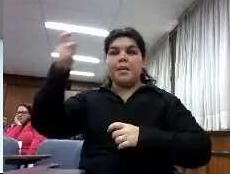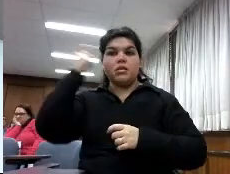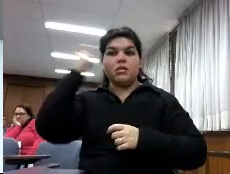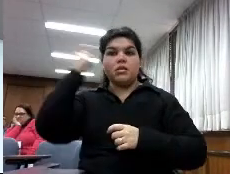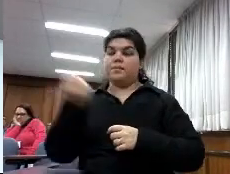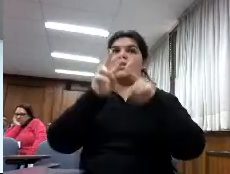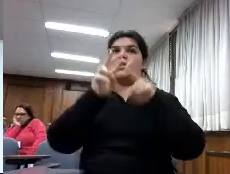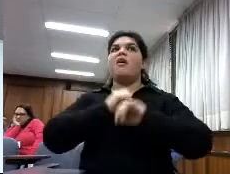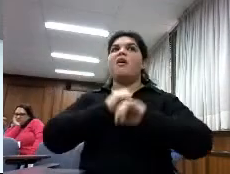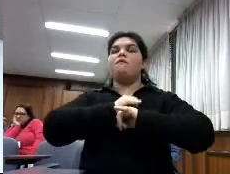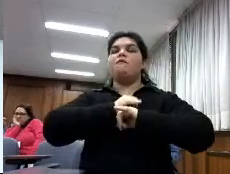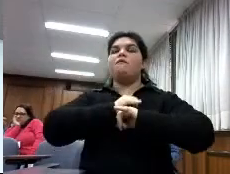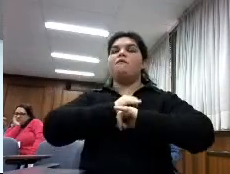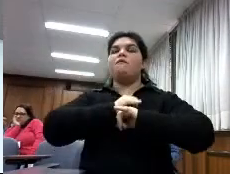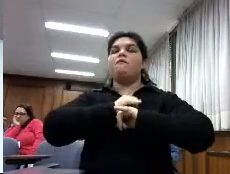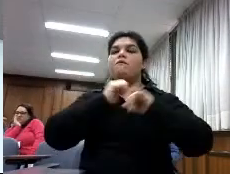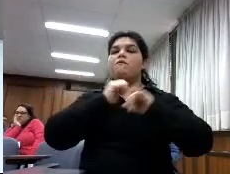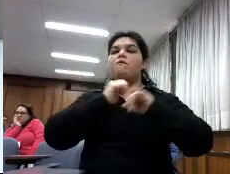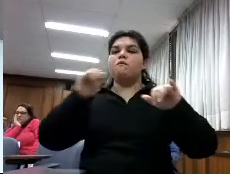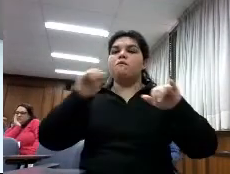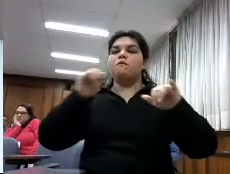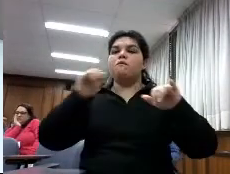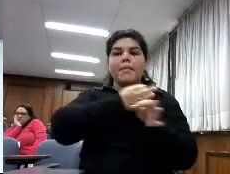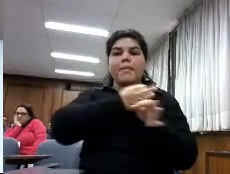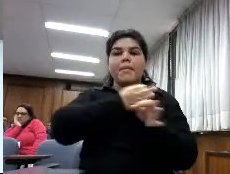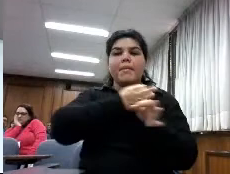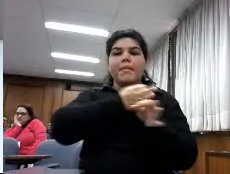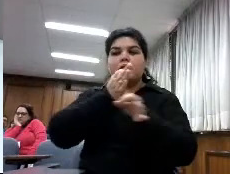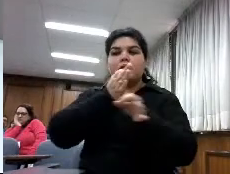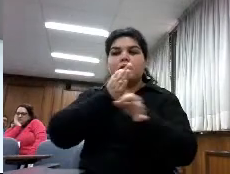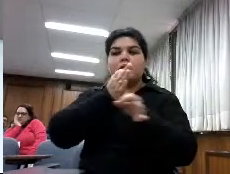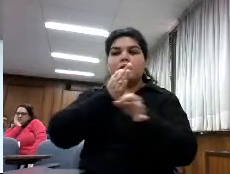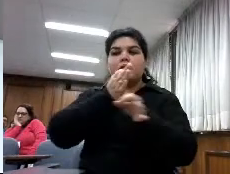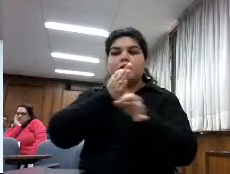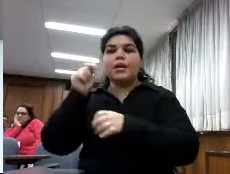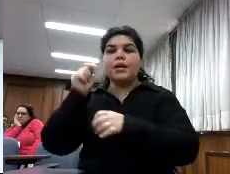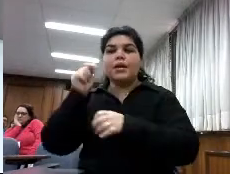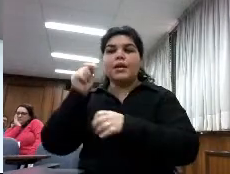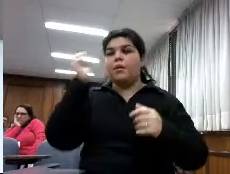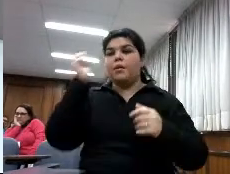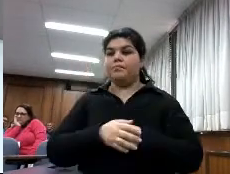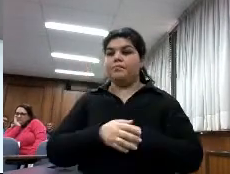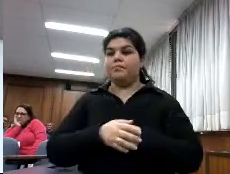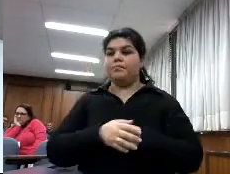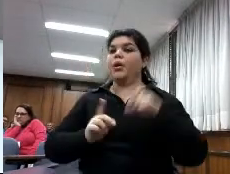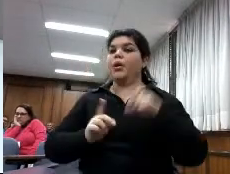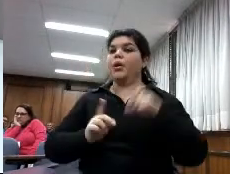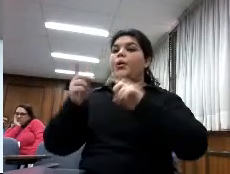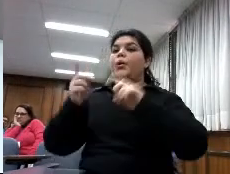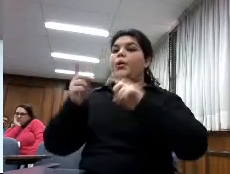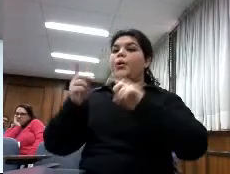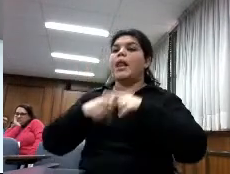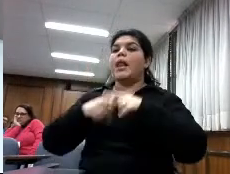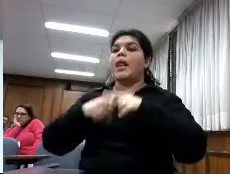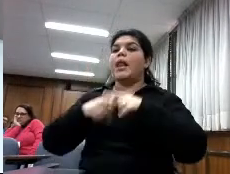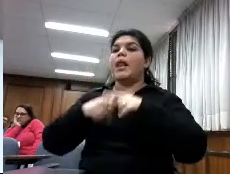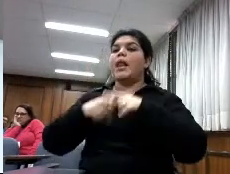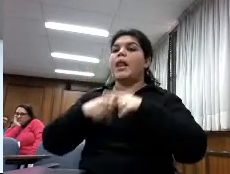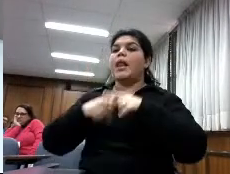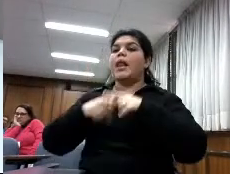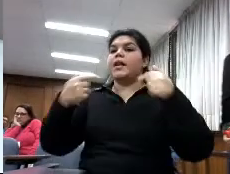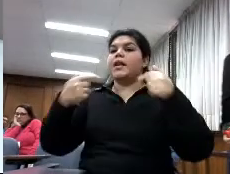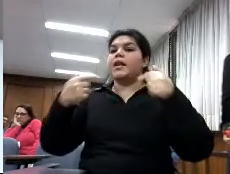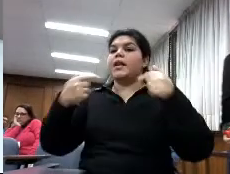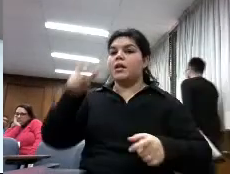electrónicos ¿qué herramientas serían mejor para formar a la gente o para aprender a encontrar y usar los